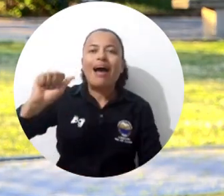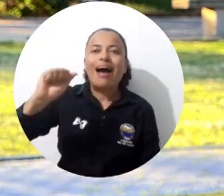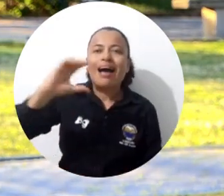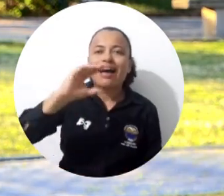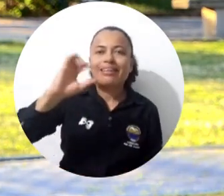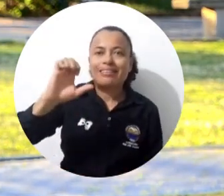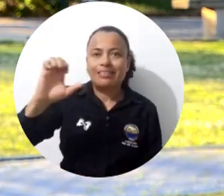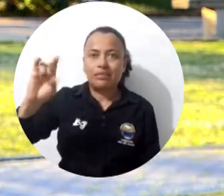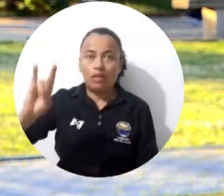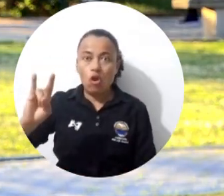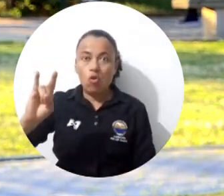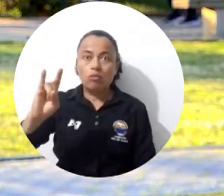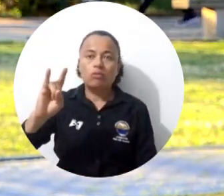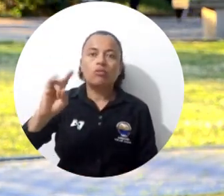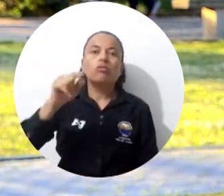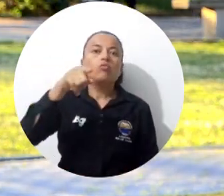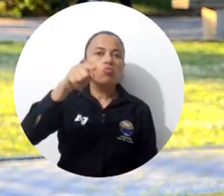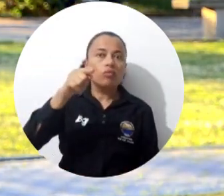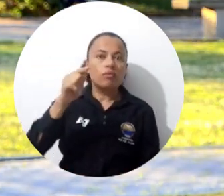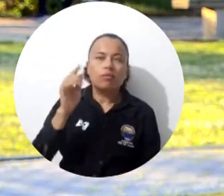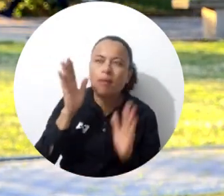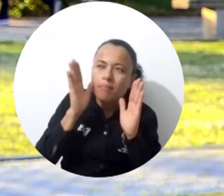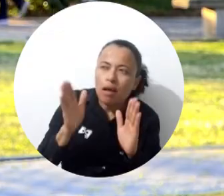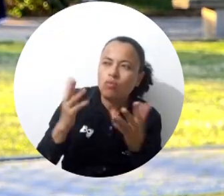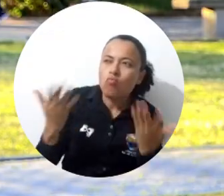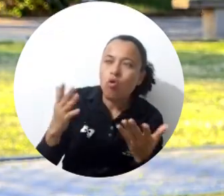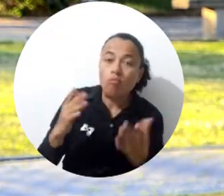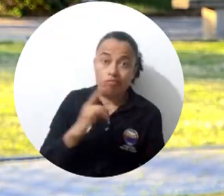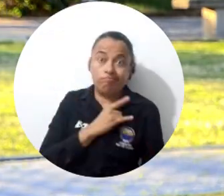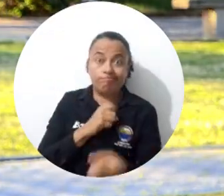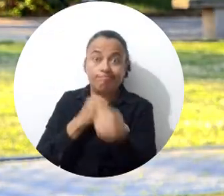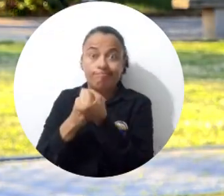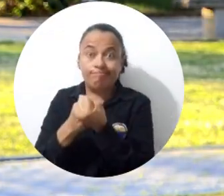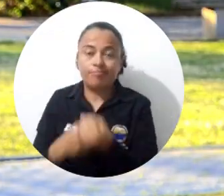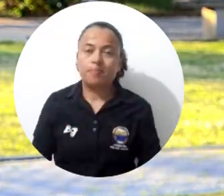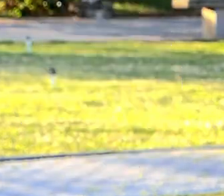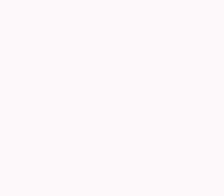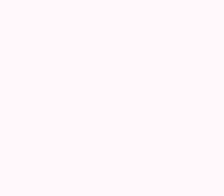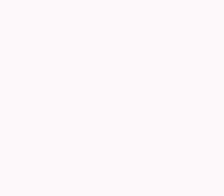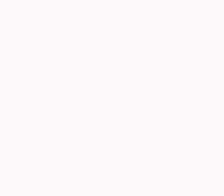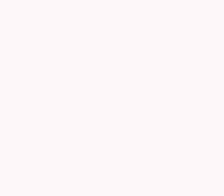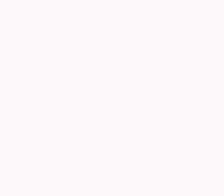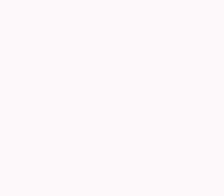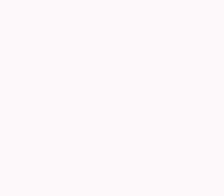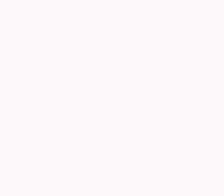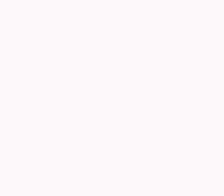Evaluadores del Consejo de Acreditación ASEU. Está pendiente y apoya tu universidad.